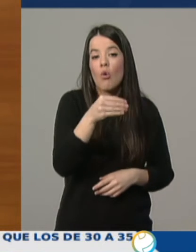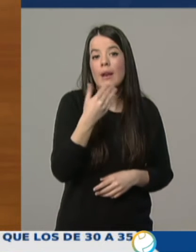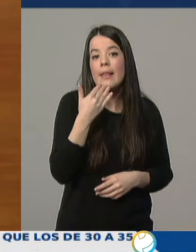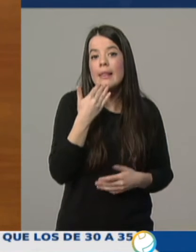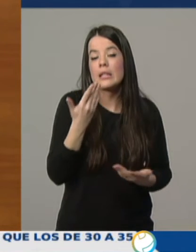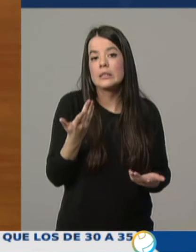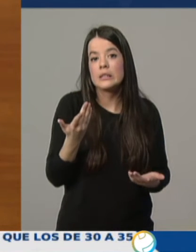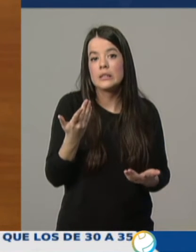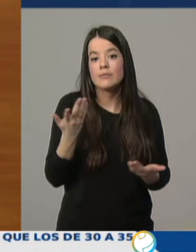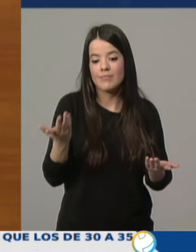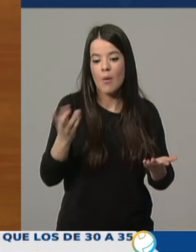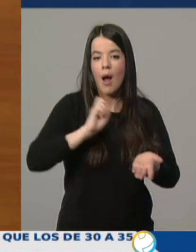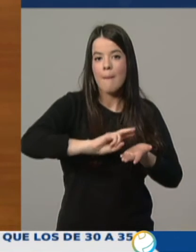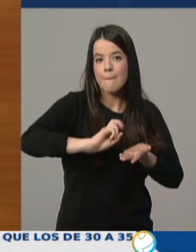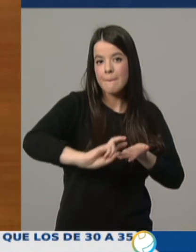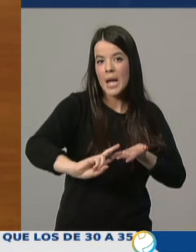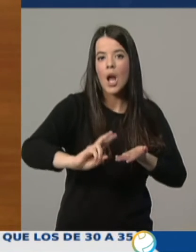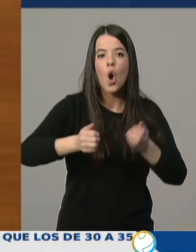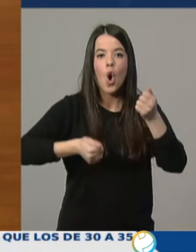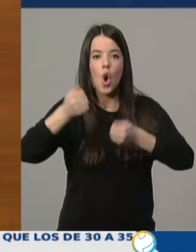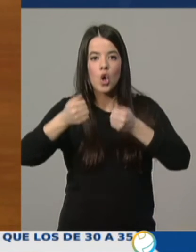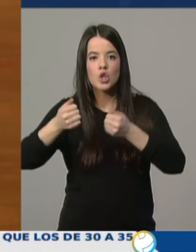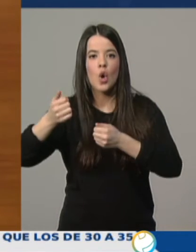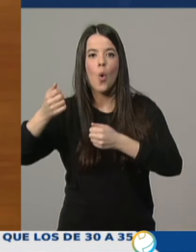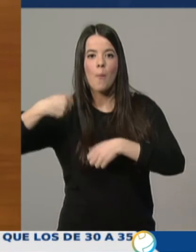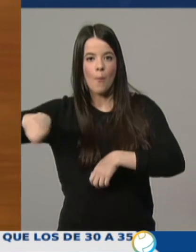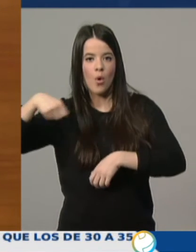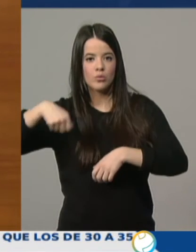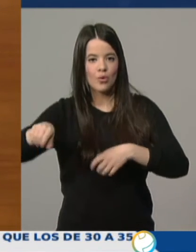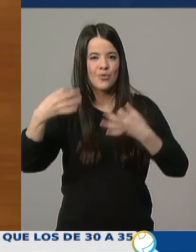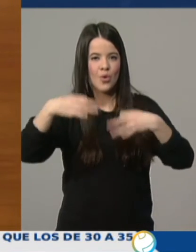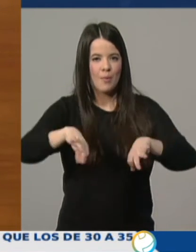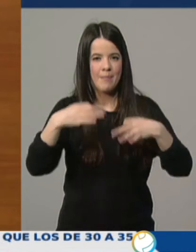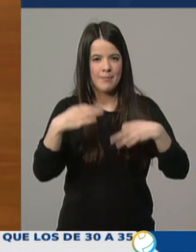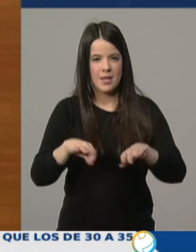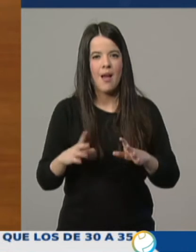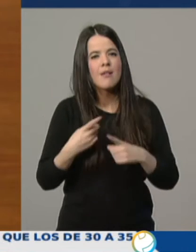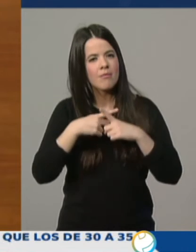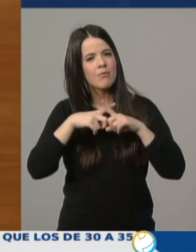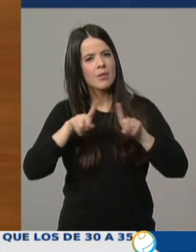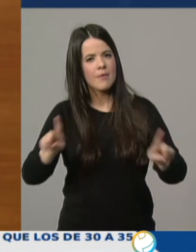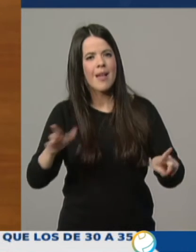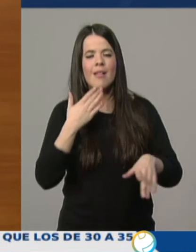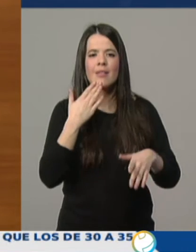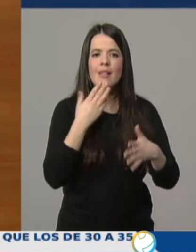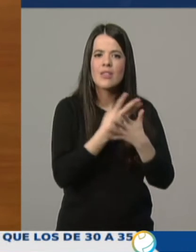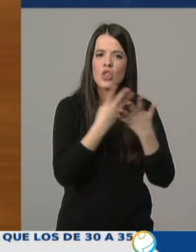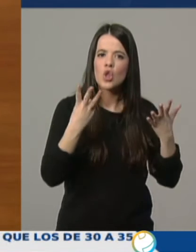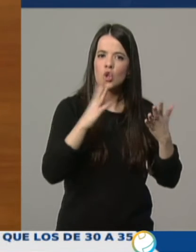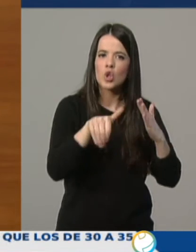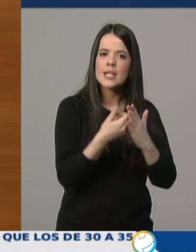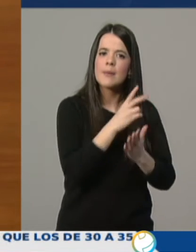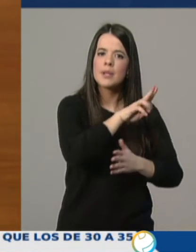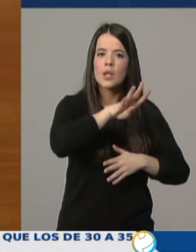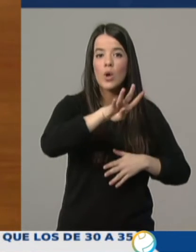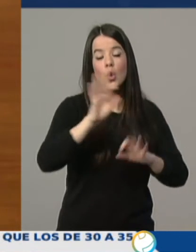nuestras ciudades es a pie y en coche y en moto, hay unas diferencias muy muy importantes entre los jóvenes de 18 a 24 años a los de